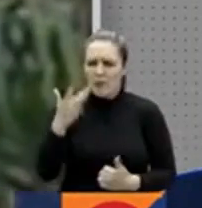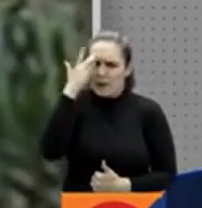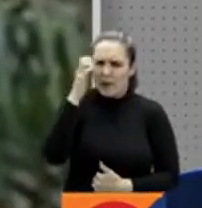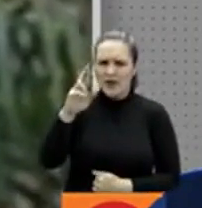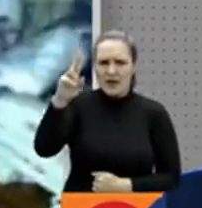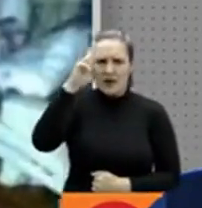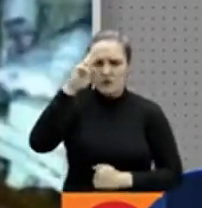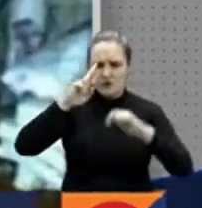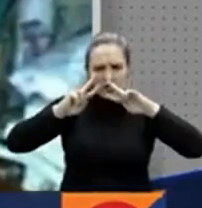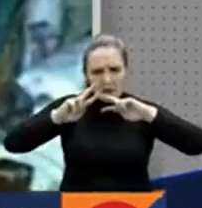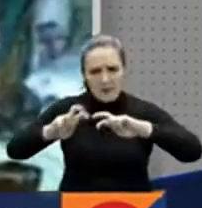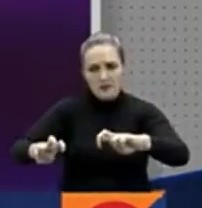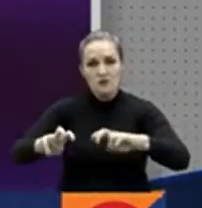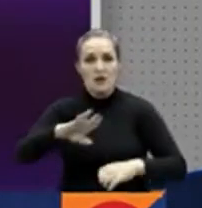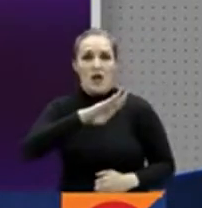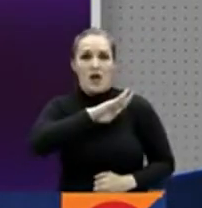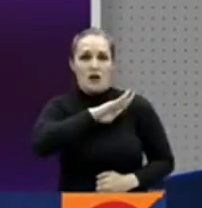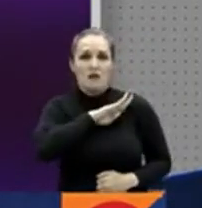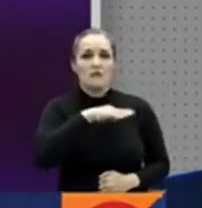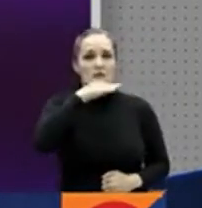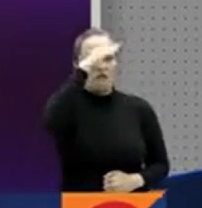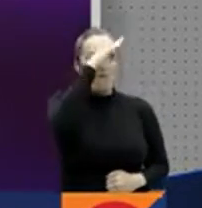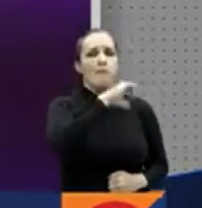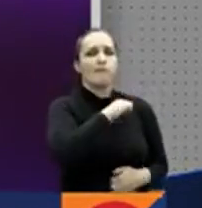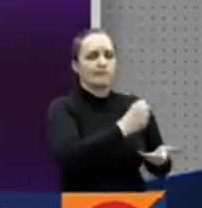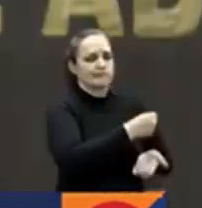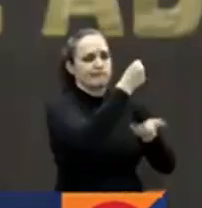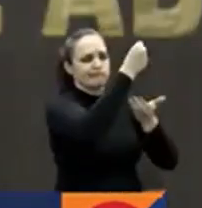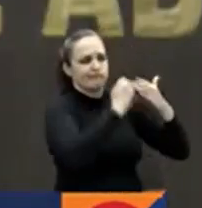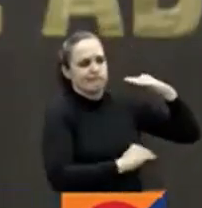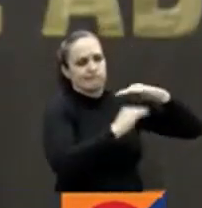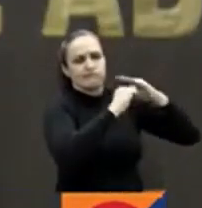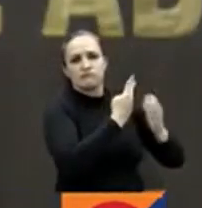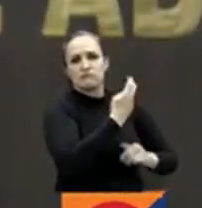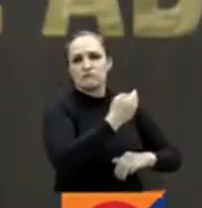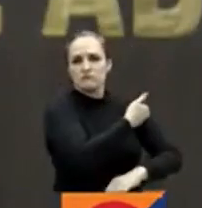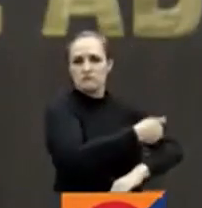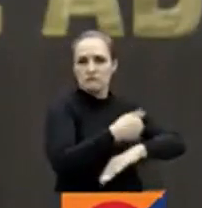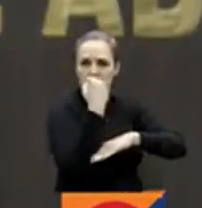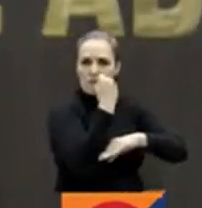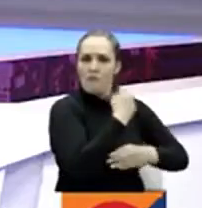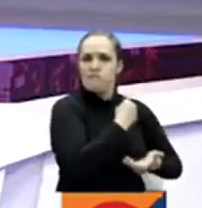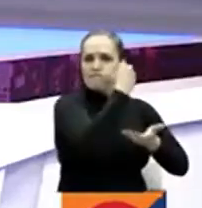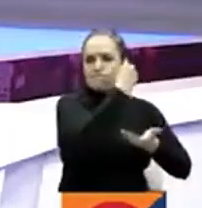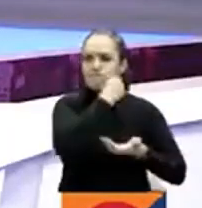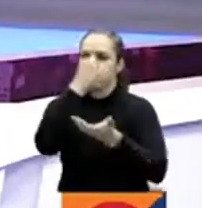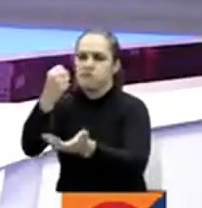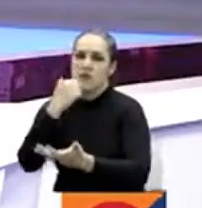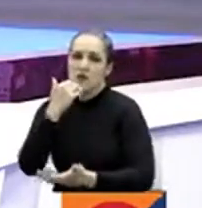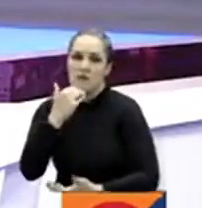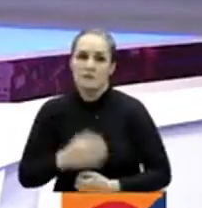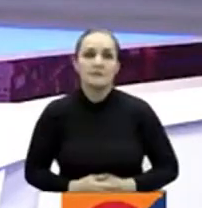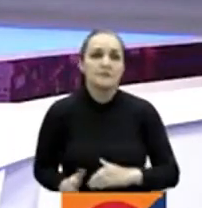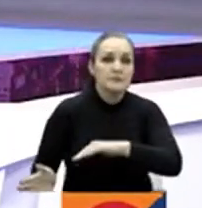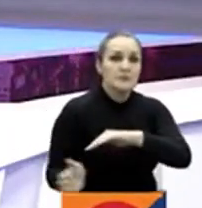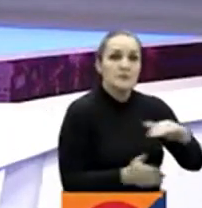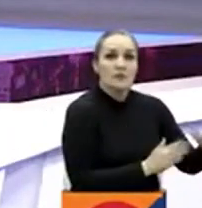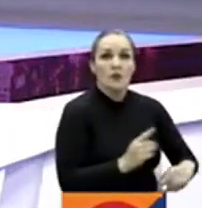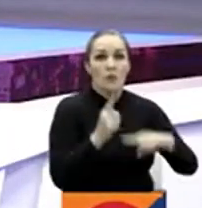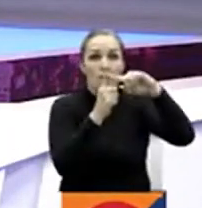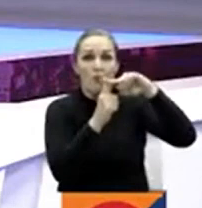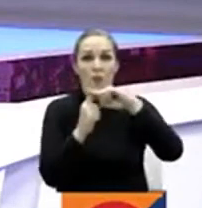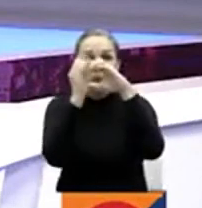CIGIP, que la alcaldía de Medellín ofrece una recompensa hasta de 200 millones de pesos en caso de... La Procuraduría General